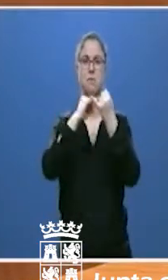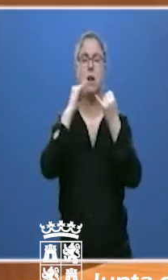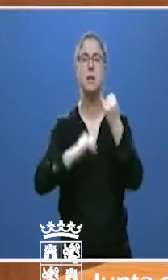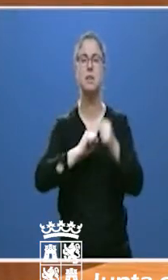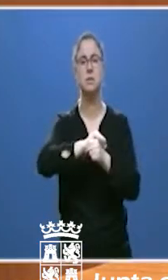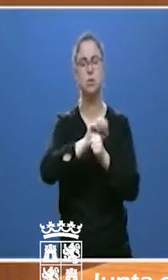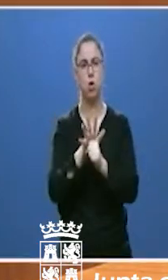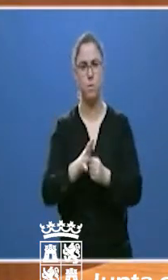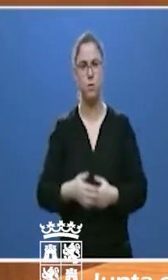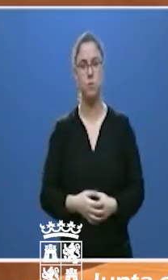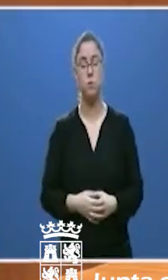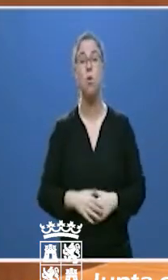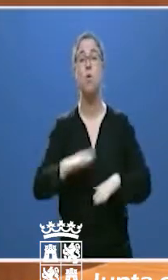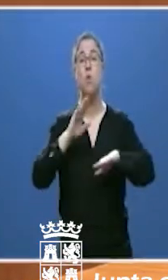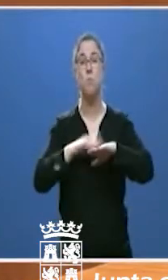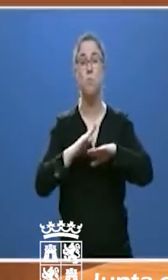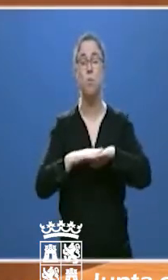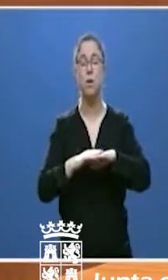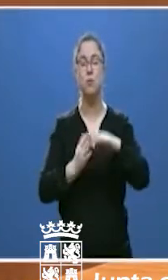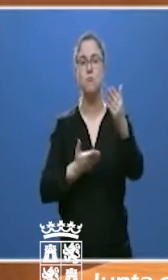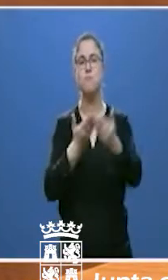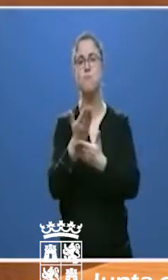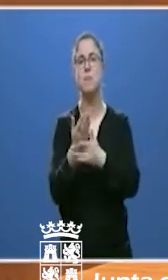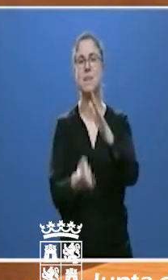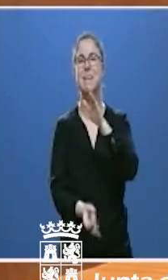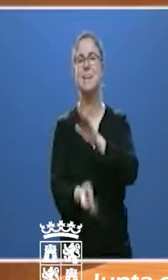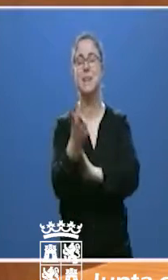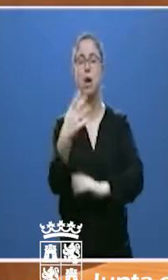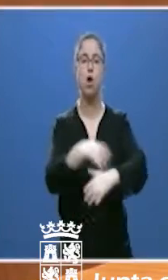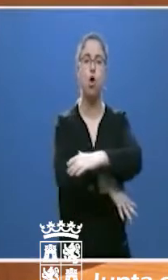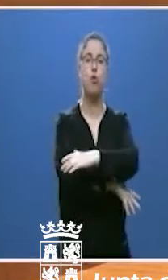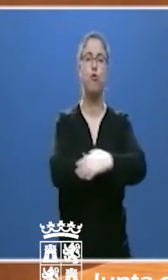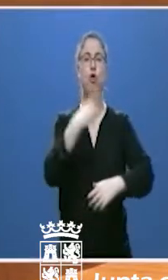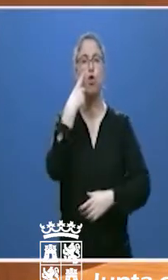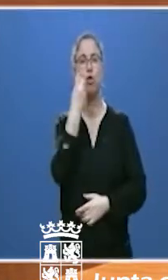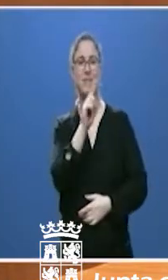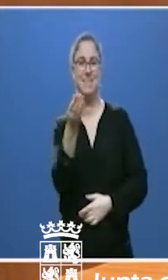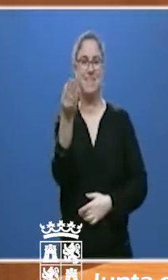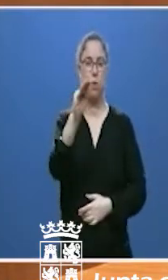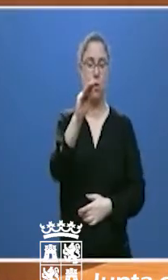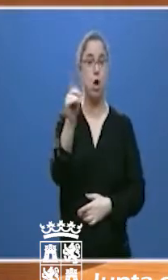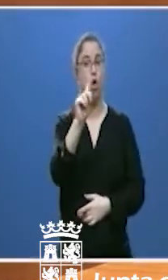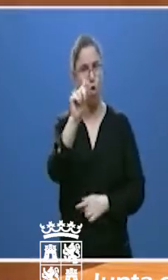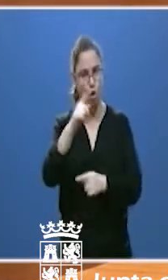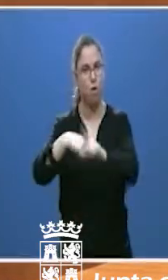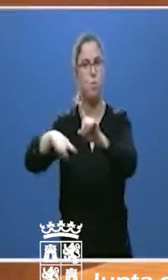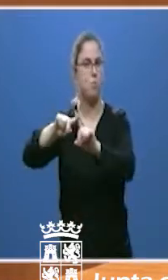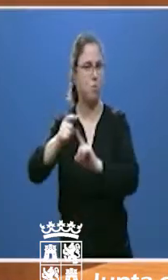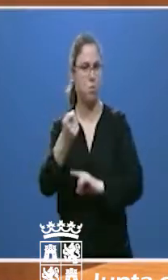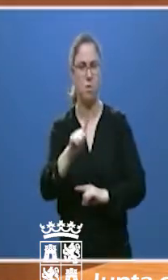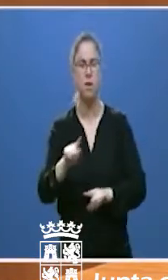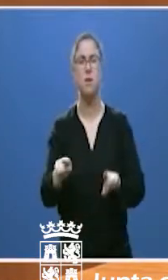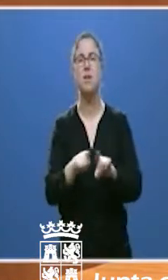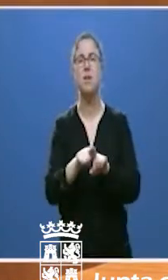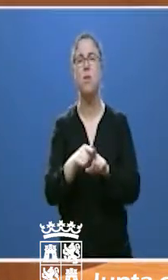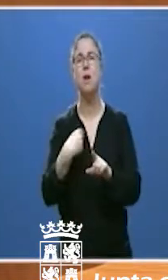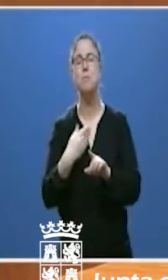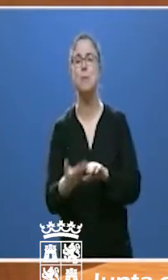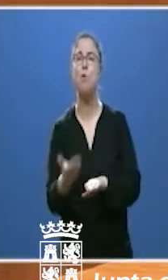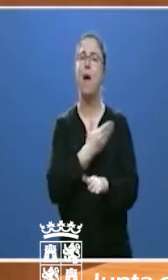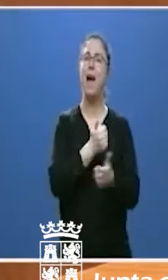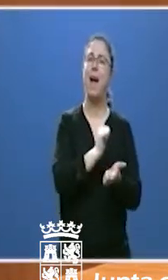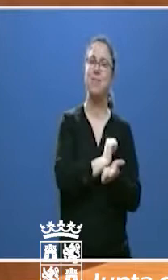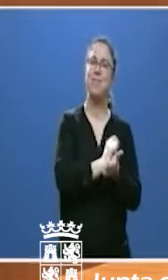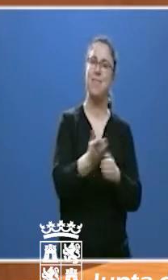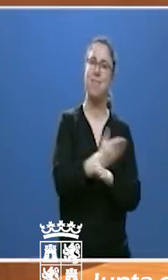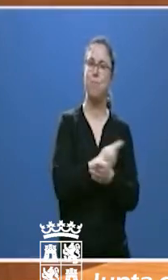ello he solicitado la creación de un fondo extraordinario no reembolsable y no como anticipo de lo que el Estado nos debe dar